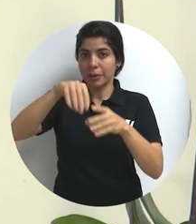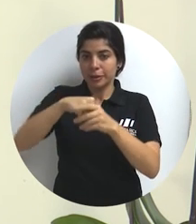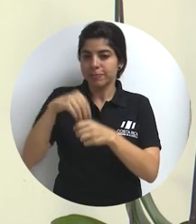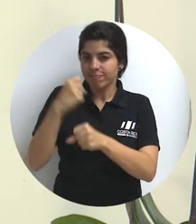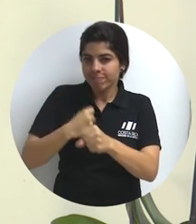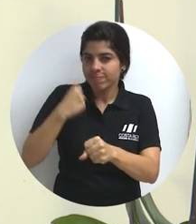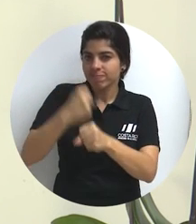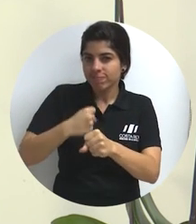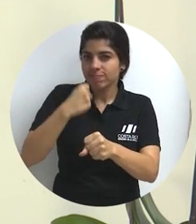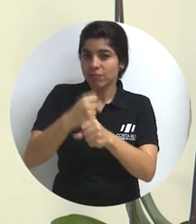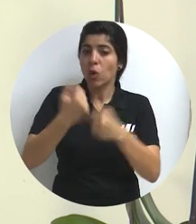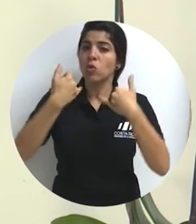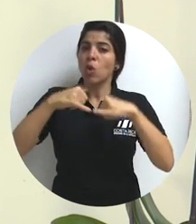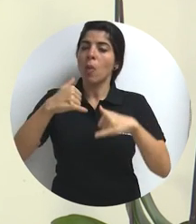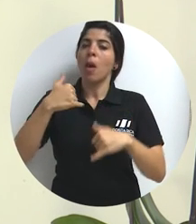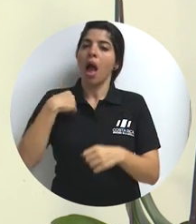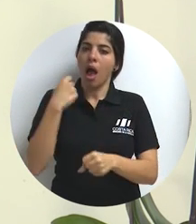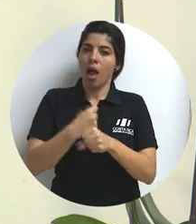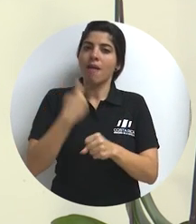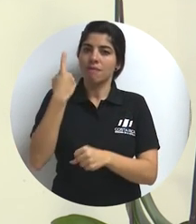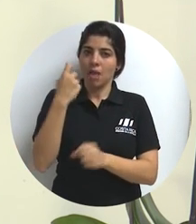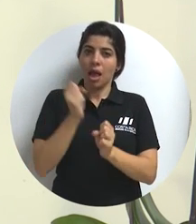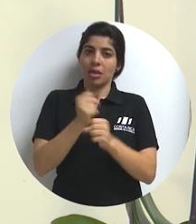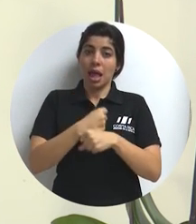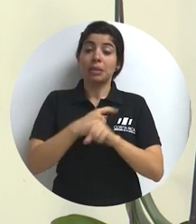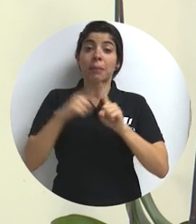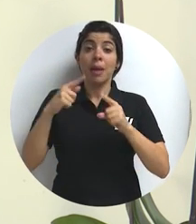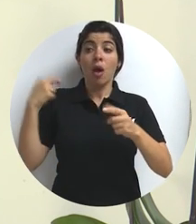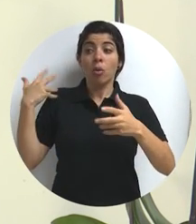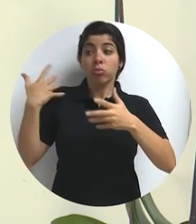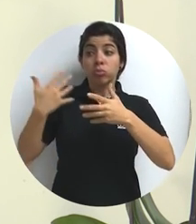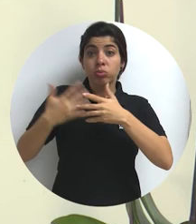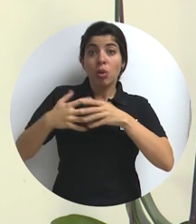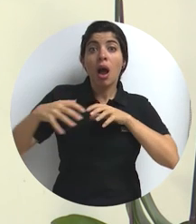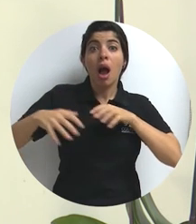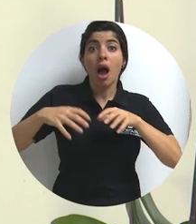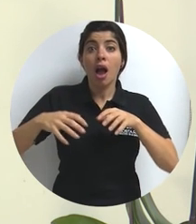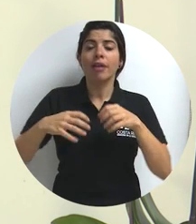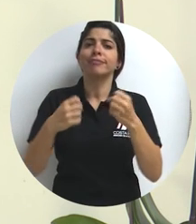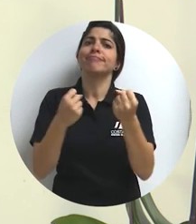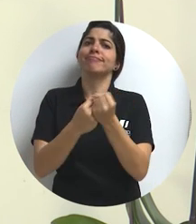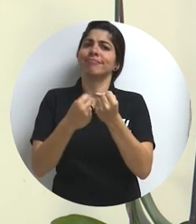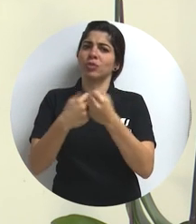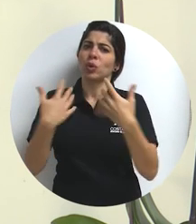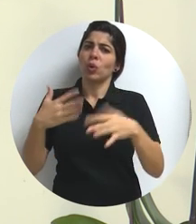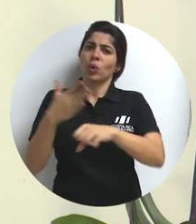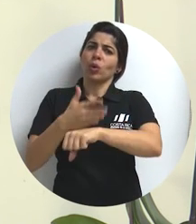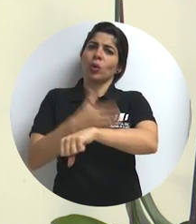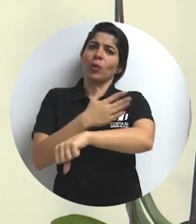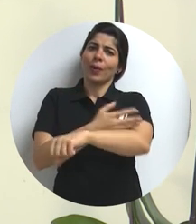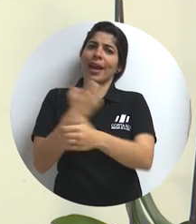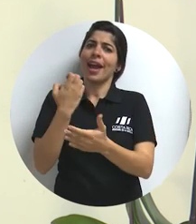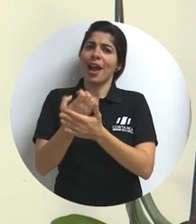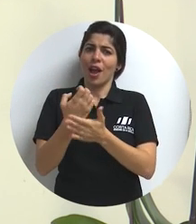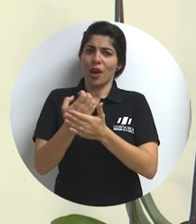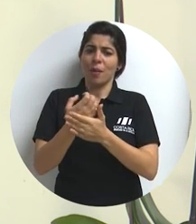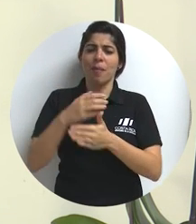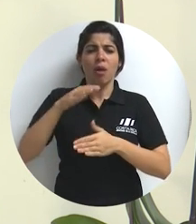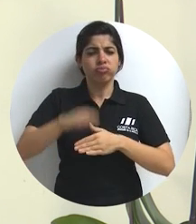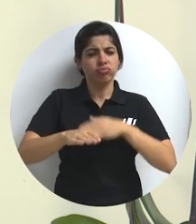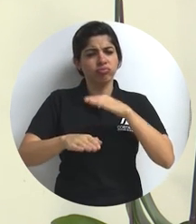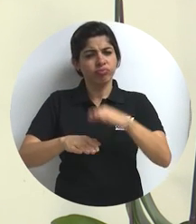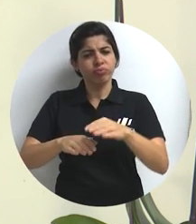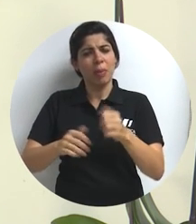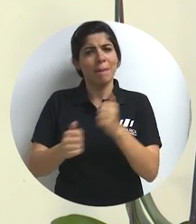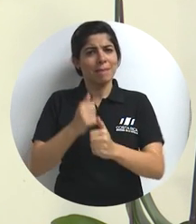involucradas. Todavía tenemos tarea pendiente, pero estas acciones han contribuido a la mejora de una economía con un